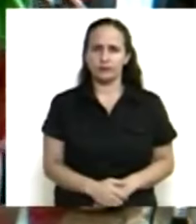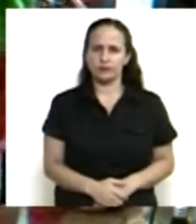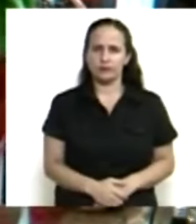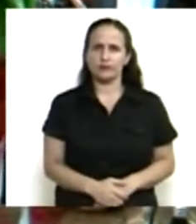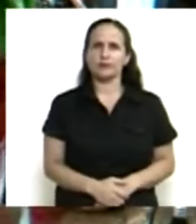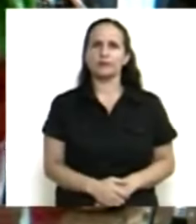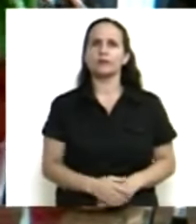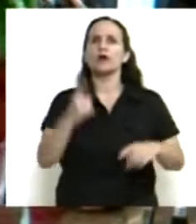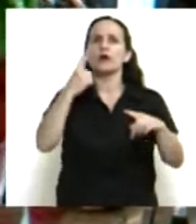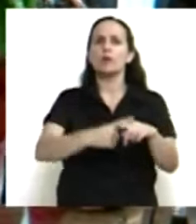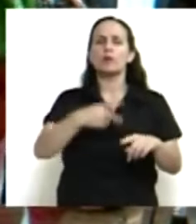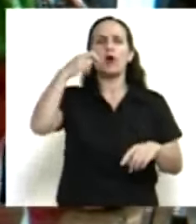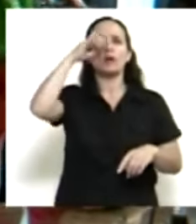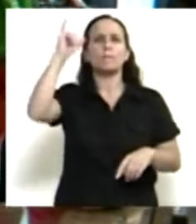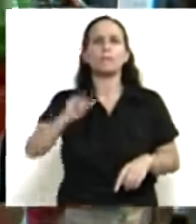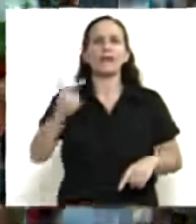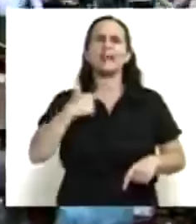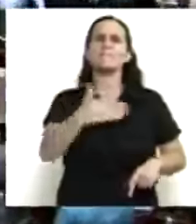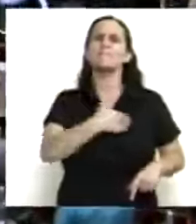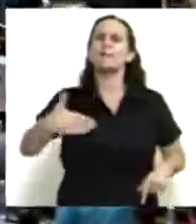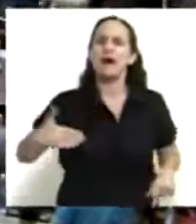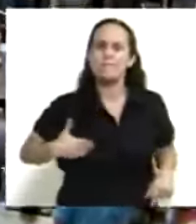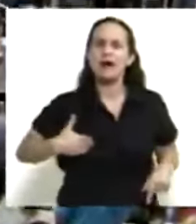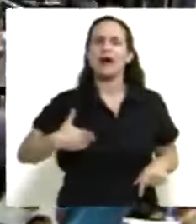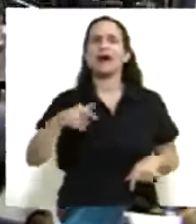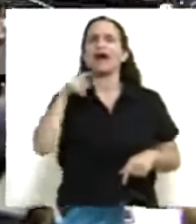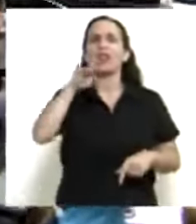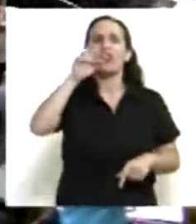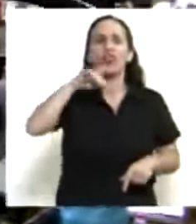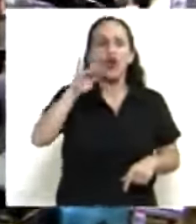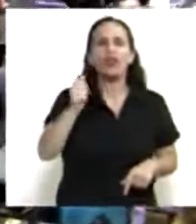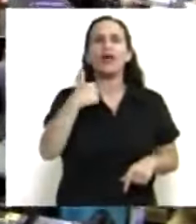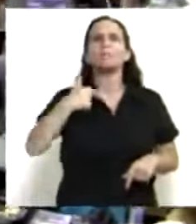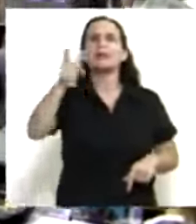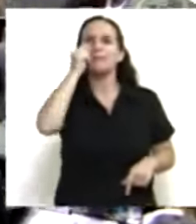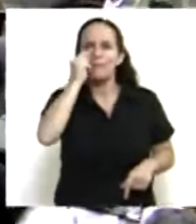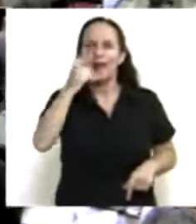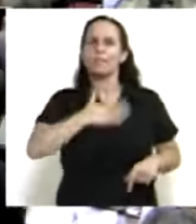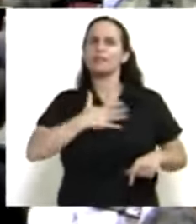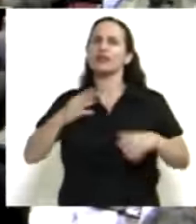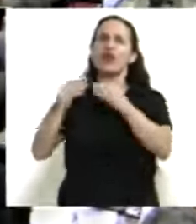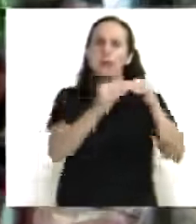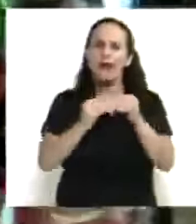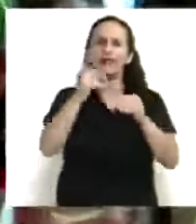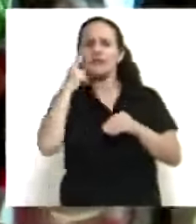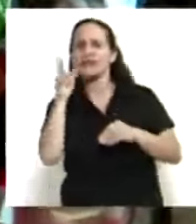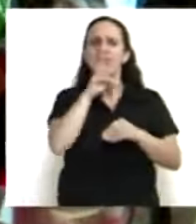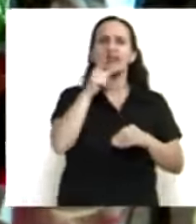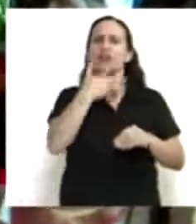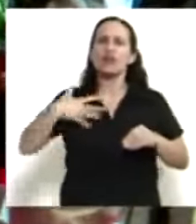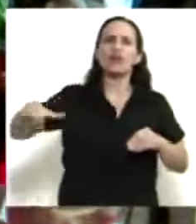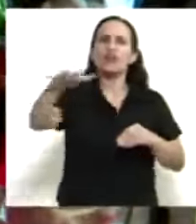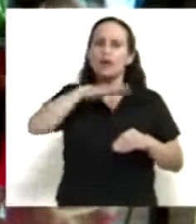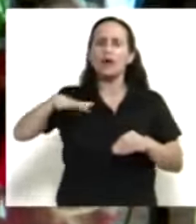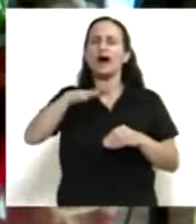Por María Hilda Pérez, mi mamá, José María Donda, mi papá, mis compañeros y compañeras de barrios de